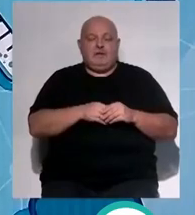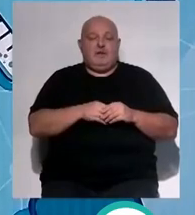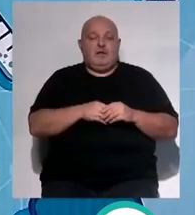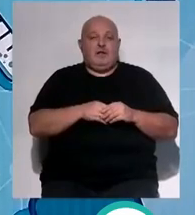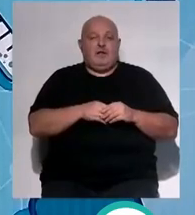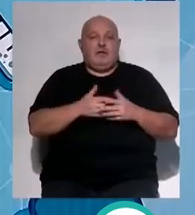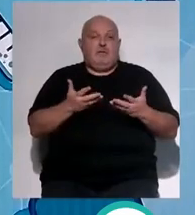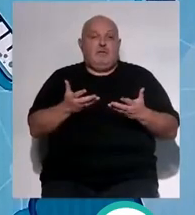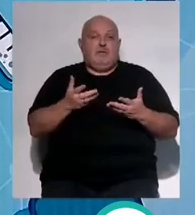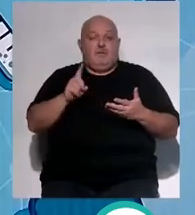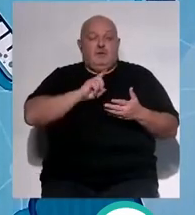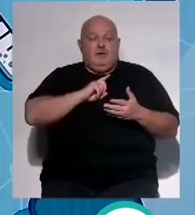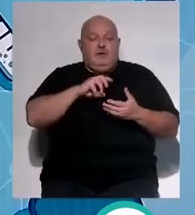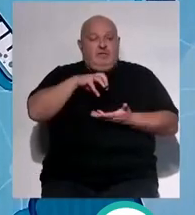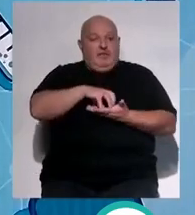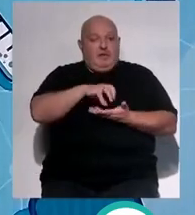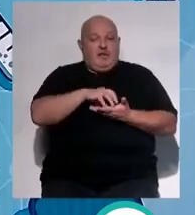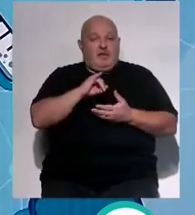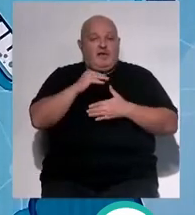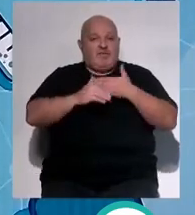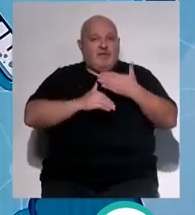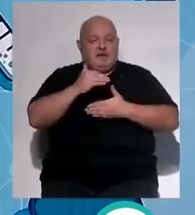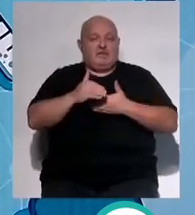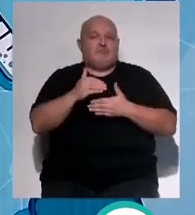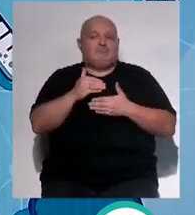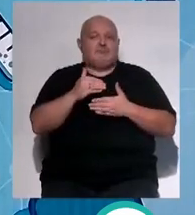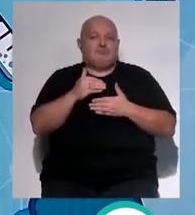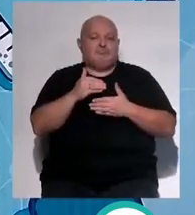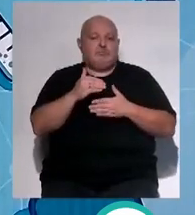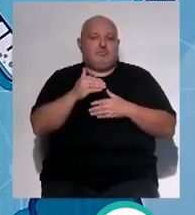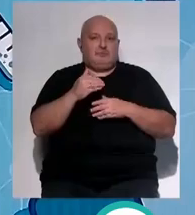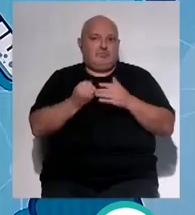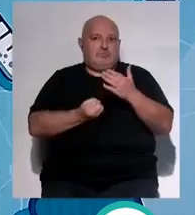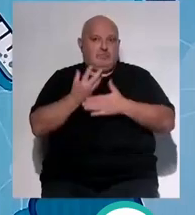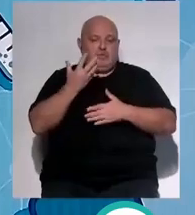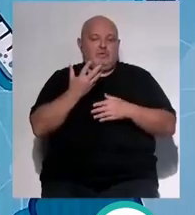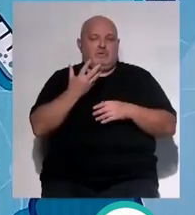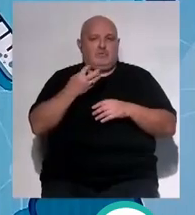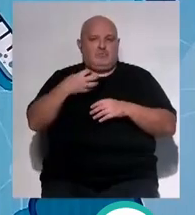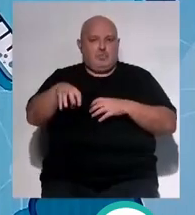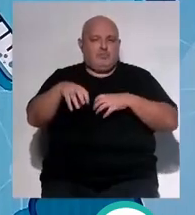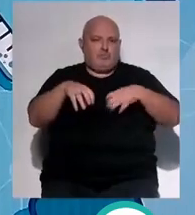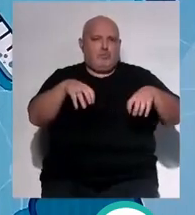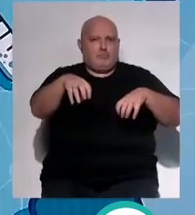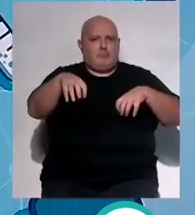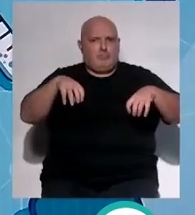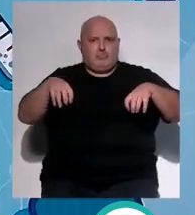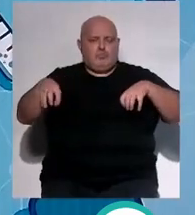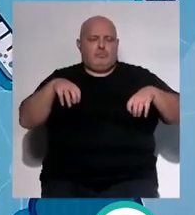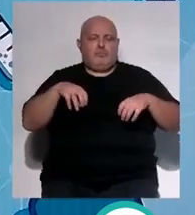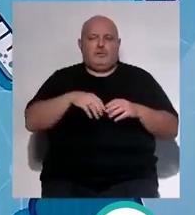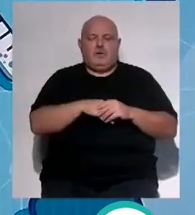pregunta el centro va a avanzar con la puesta en marcha de periféricos el centro va a avanzar